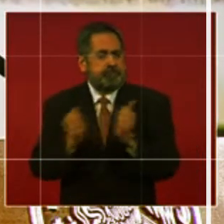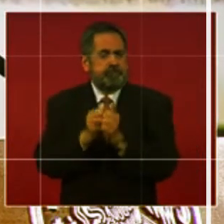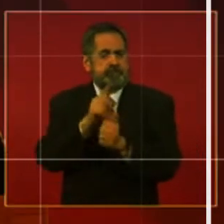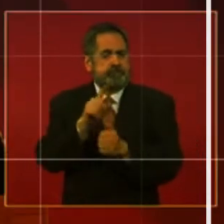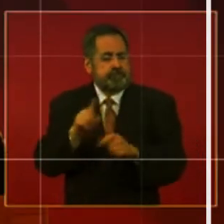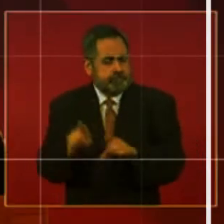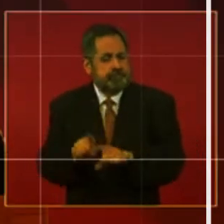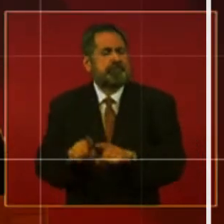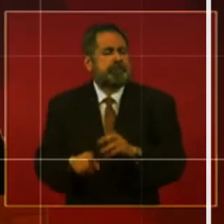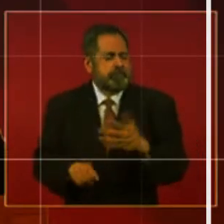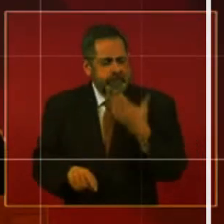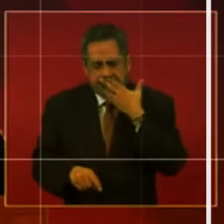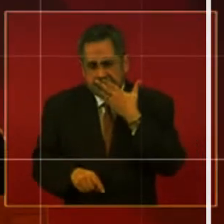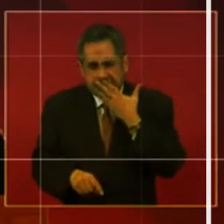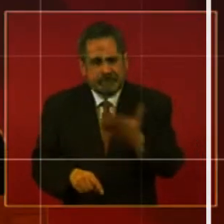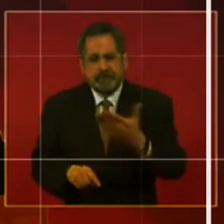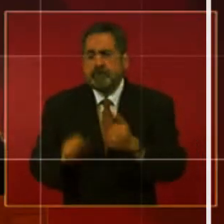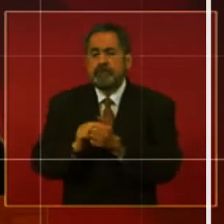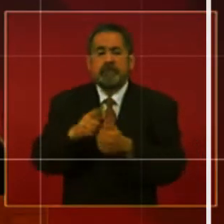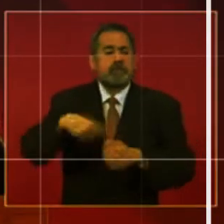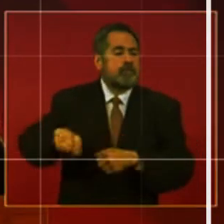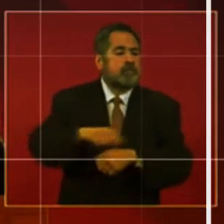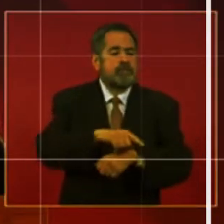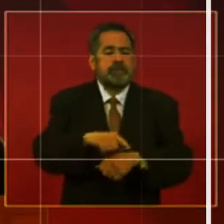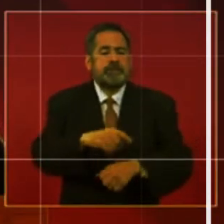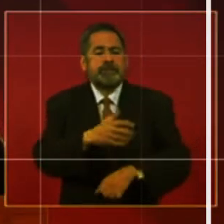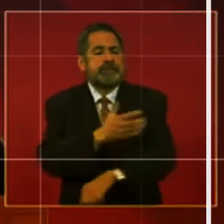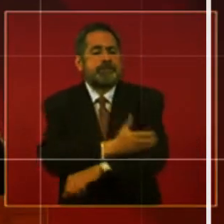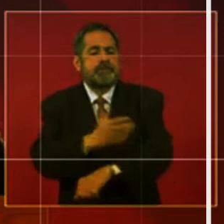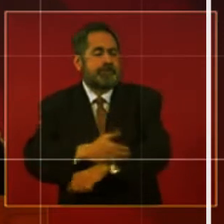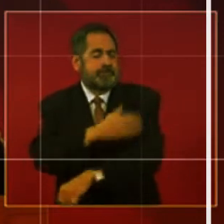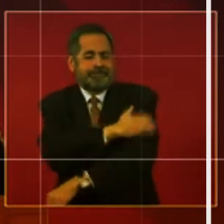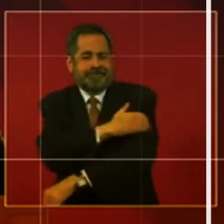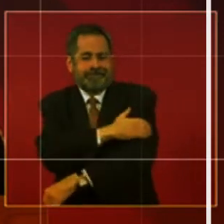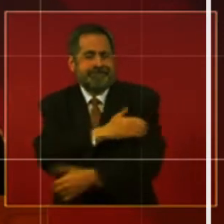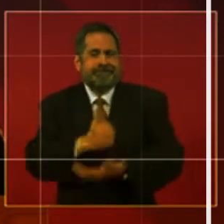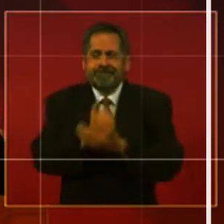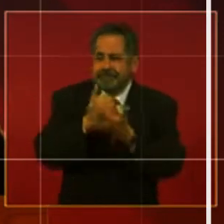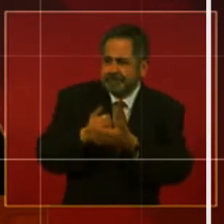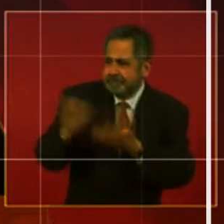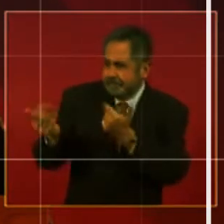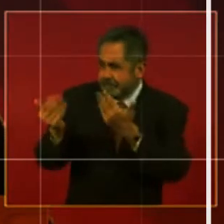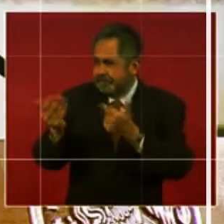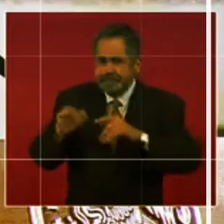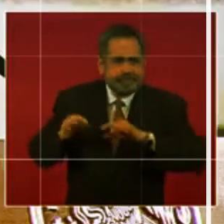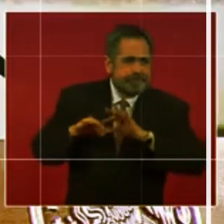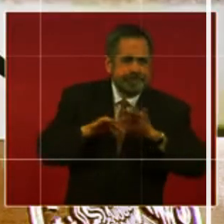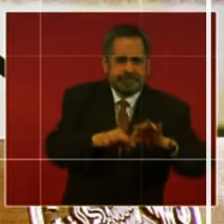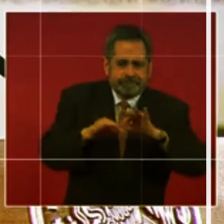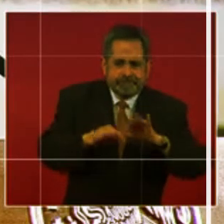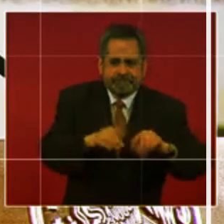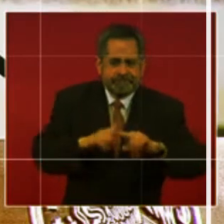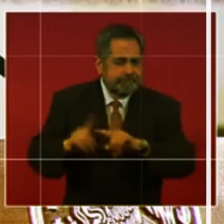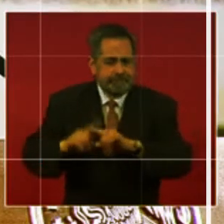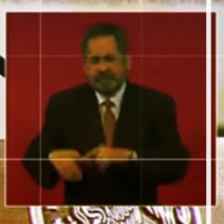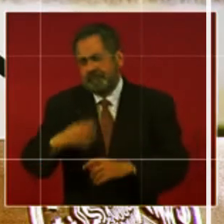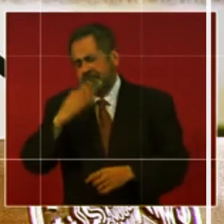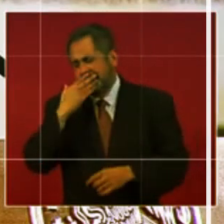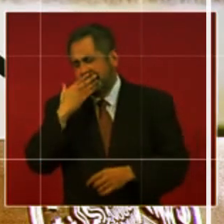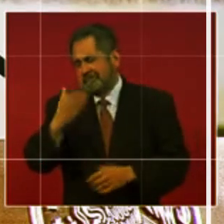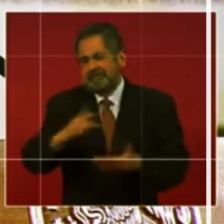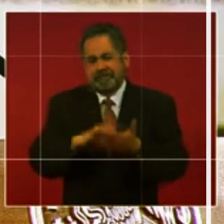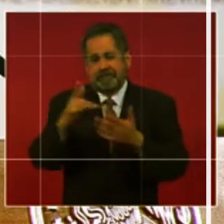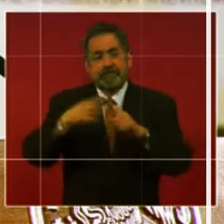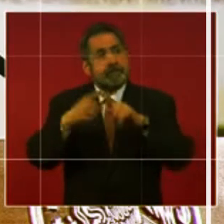de nuestros compañeros de Correcaminos, muchas gracias, y a todo el personal de los estados, de los